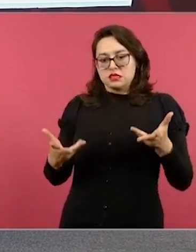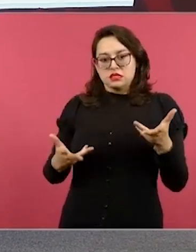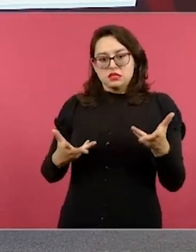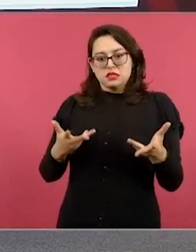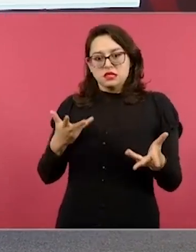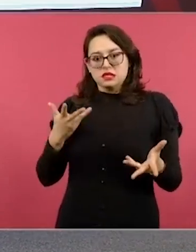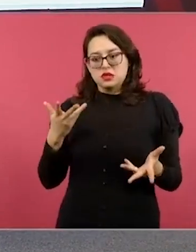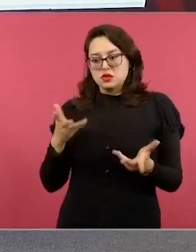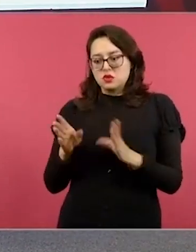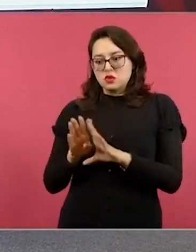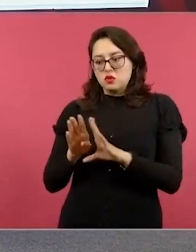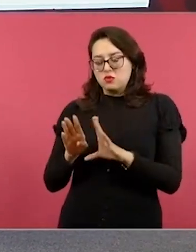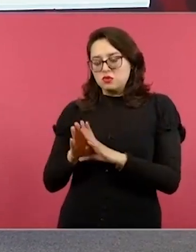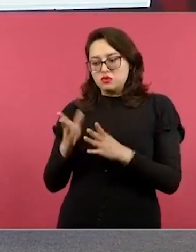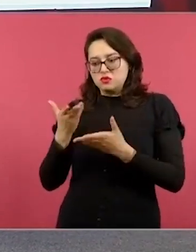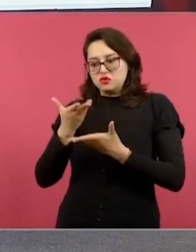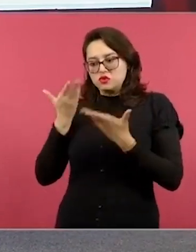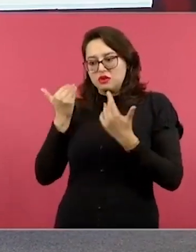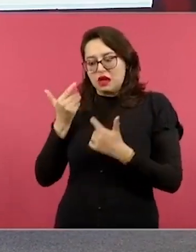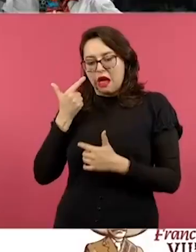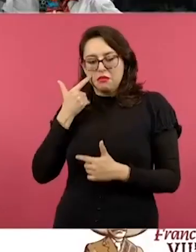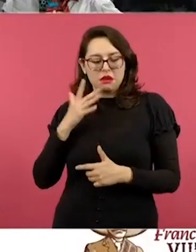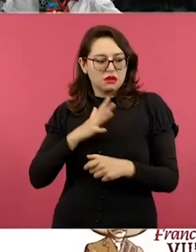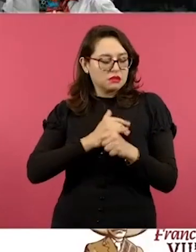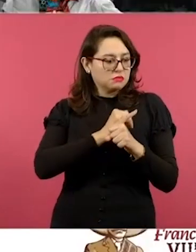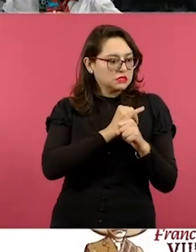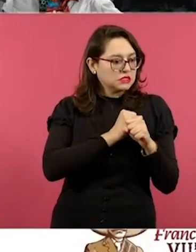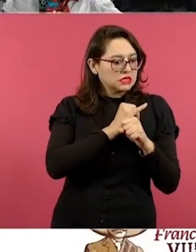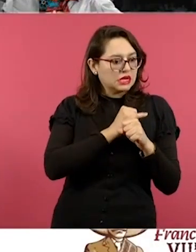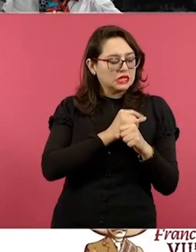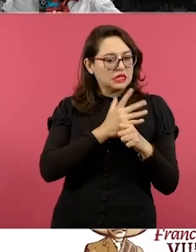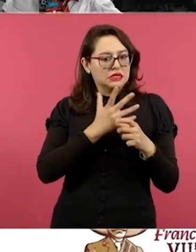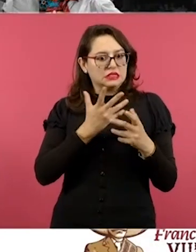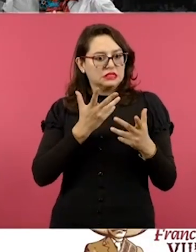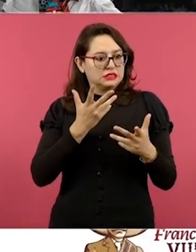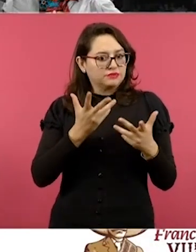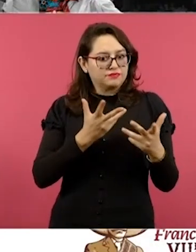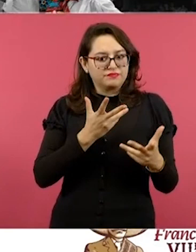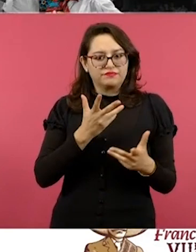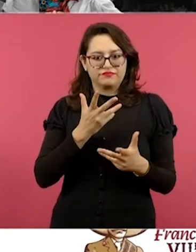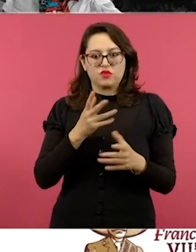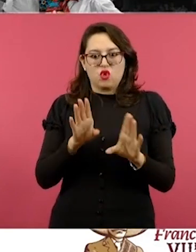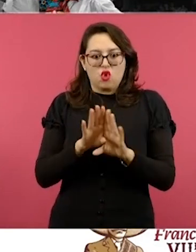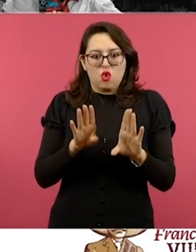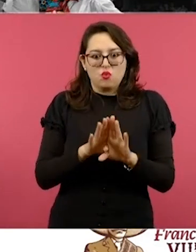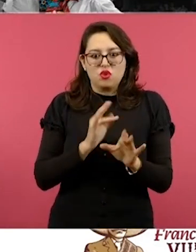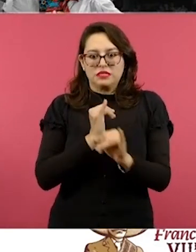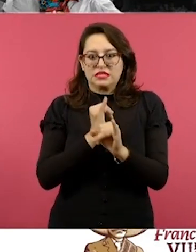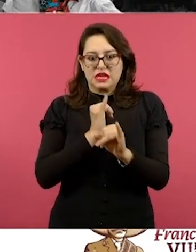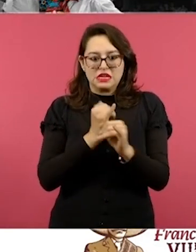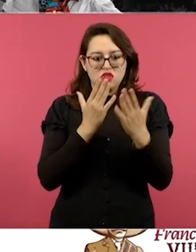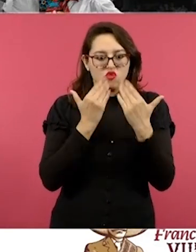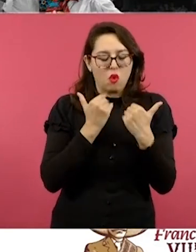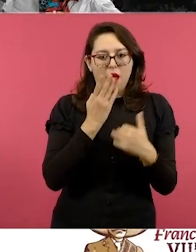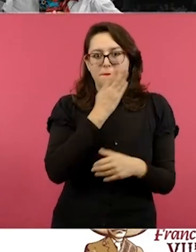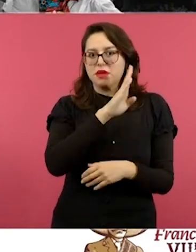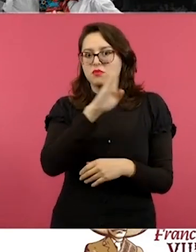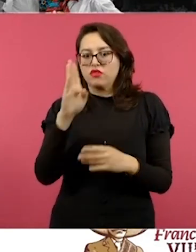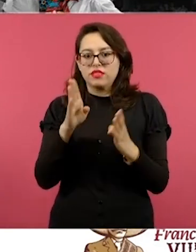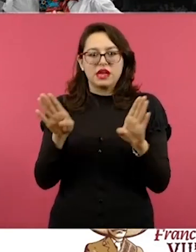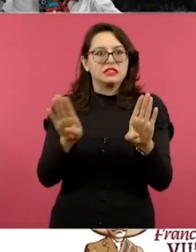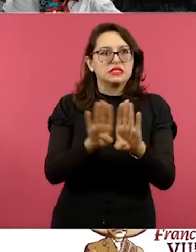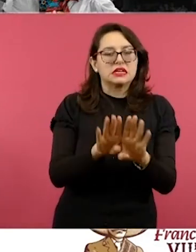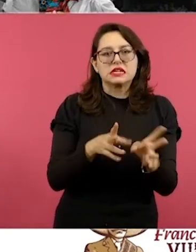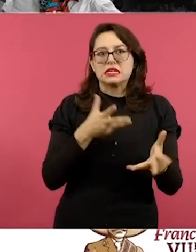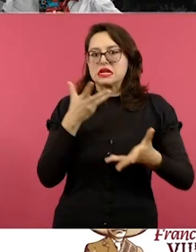Tenemos que recurrir a diversas fuentes de búsqueda, pero si es noche, o no tenemos internet, o no podemos ir a la biblioteca, este